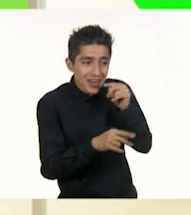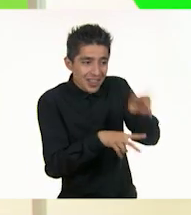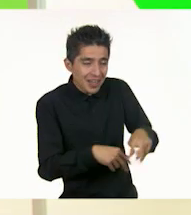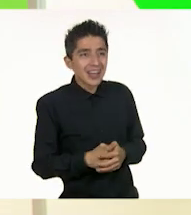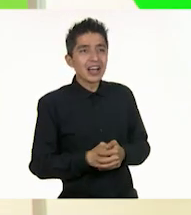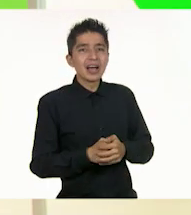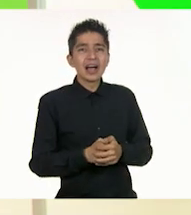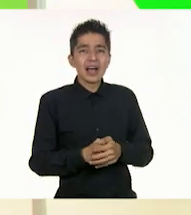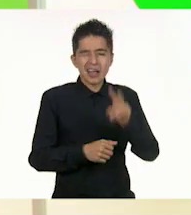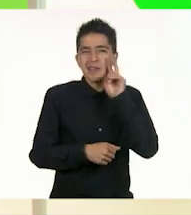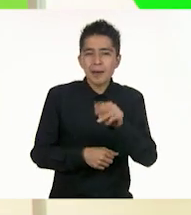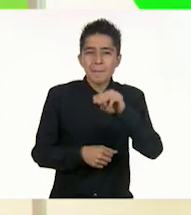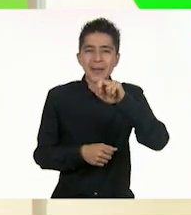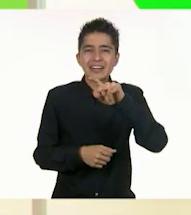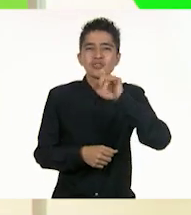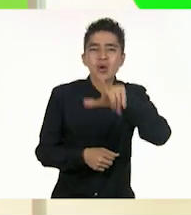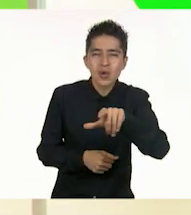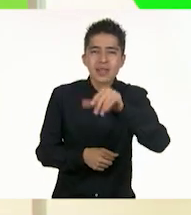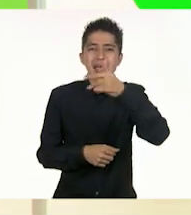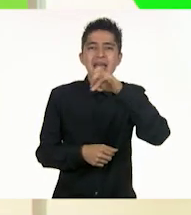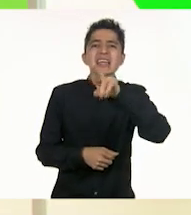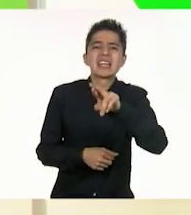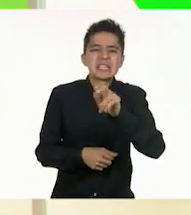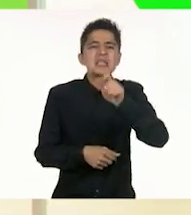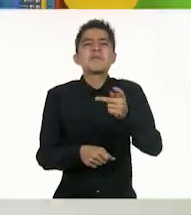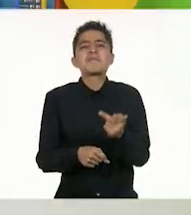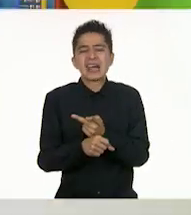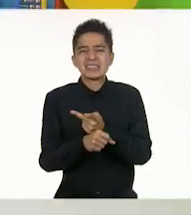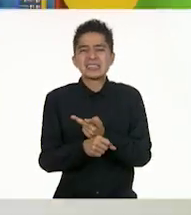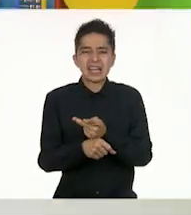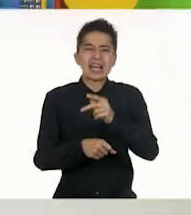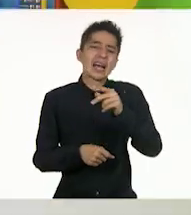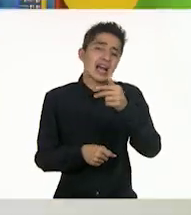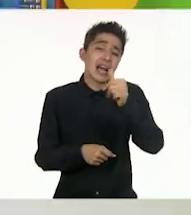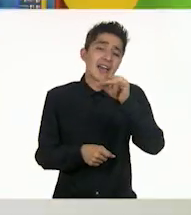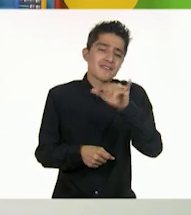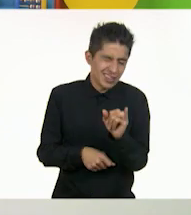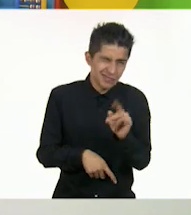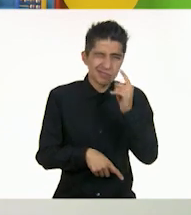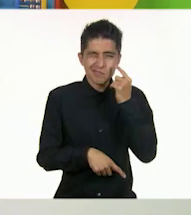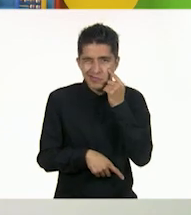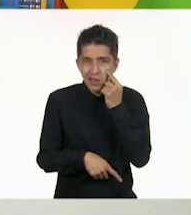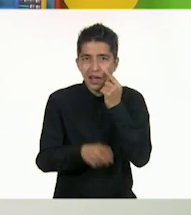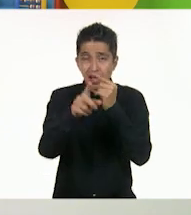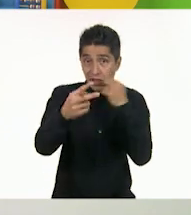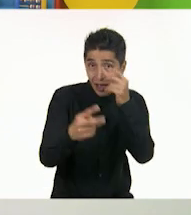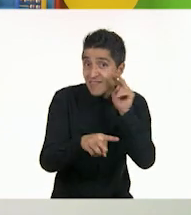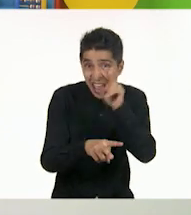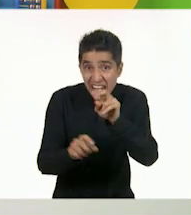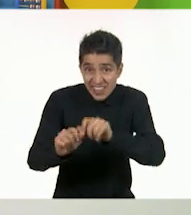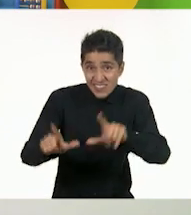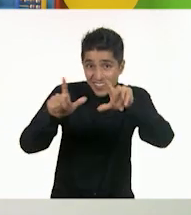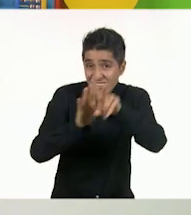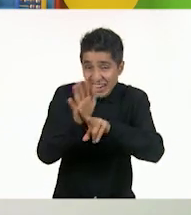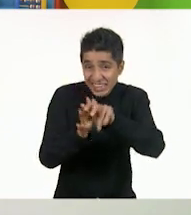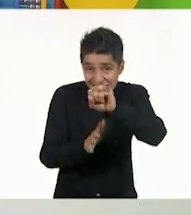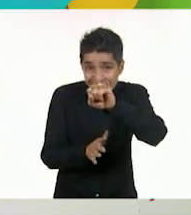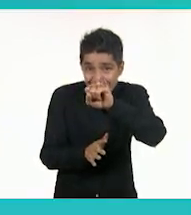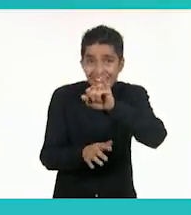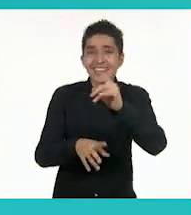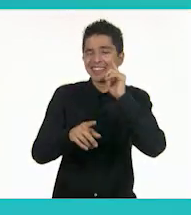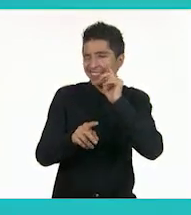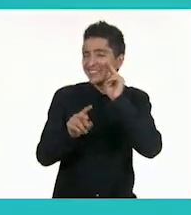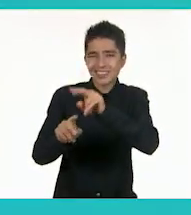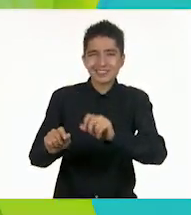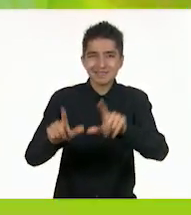lo que dicen Marisol y Jair sobre la situación de Gaby. ¡Ay, sí quiero escucharlos! ¿Y ustedes? ¿Verdad que sí? Vamos a verlo.